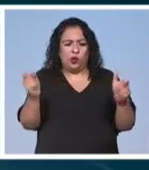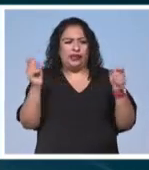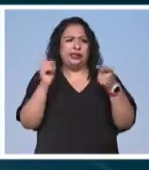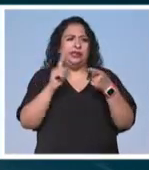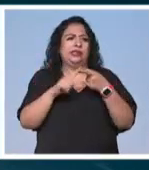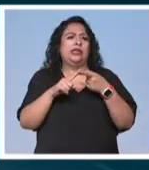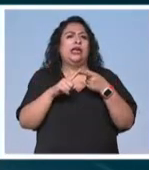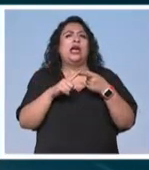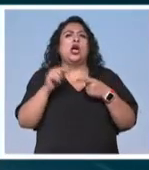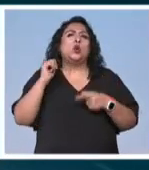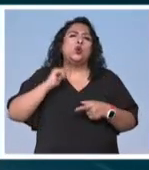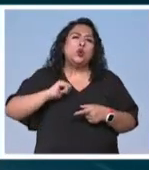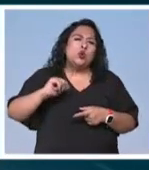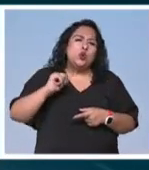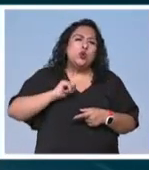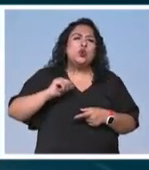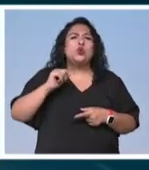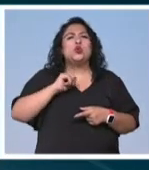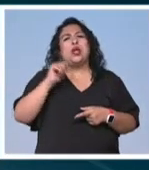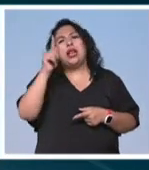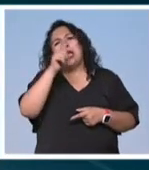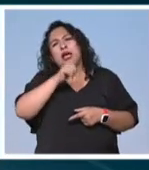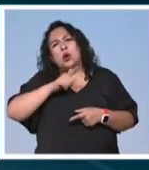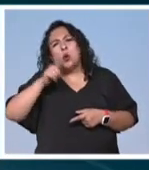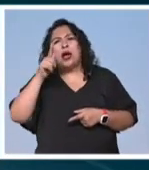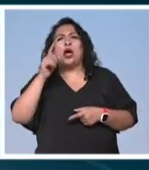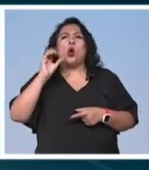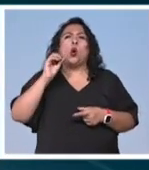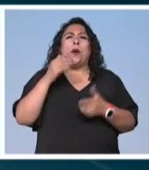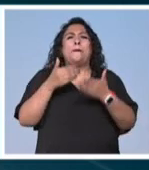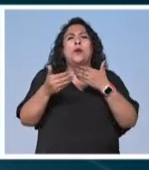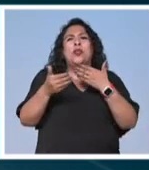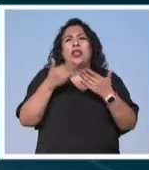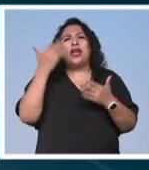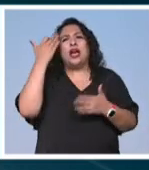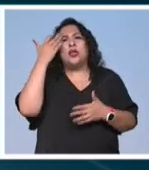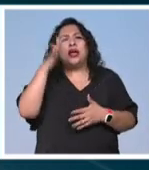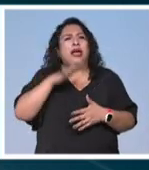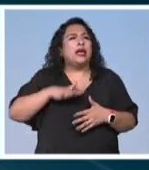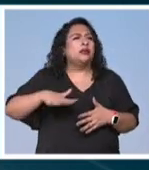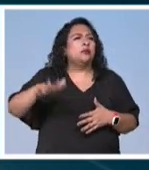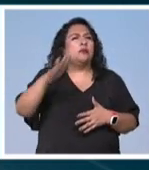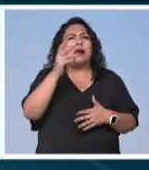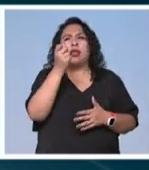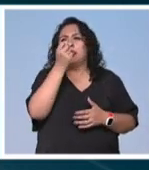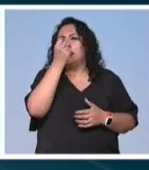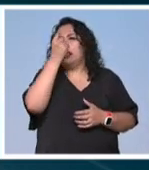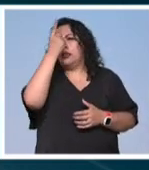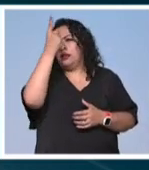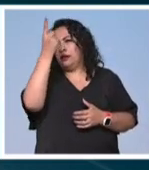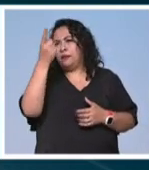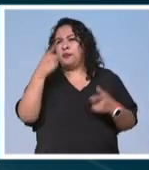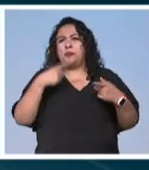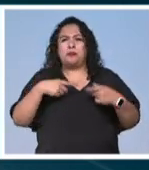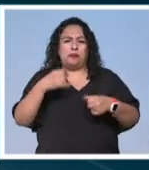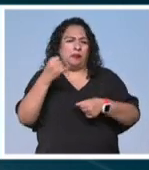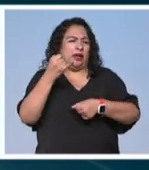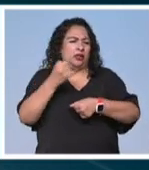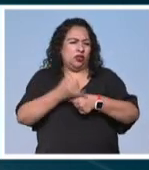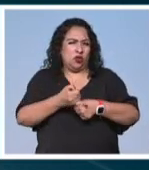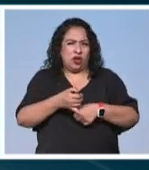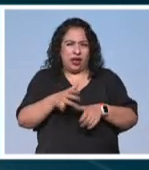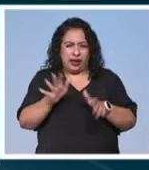lenguaje antiguo lenguaje moderno de tiempo de espacio de invención de personajes